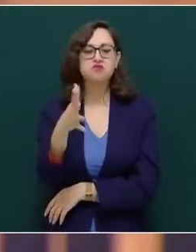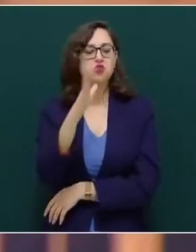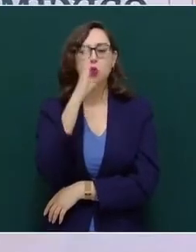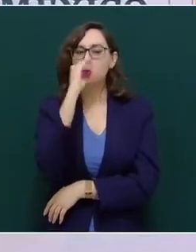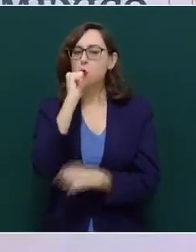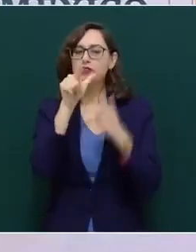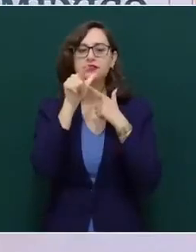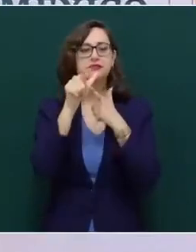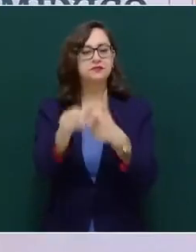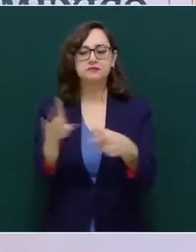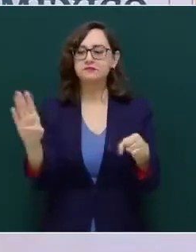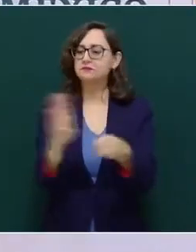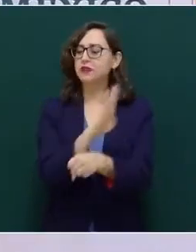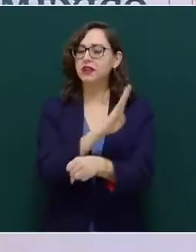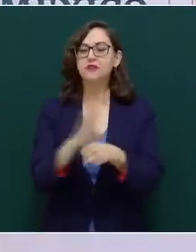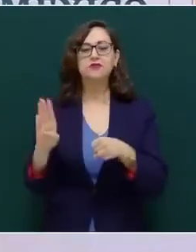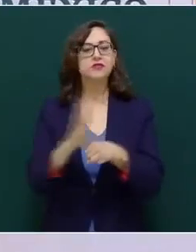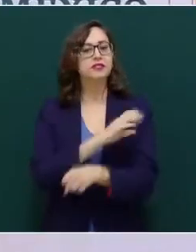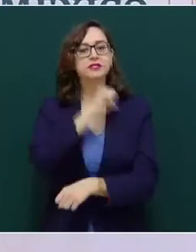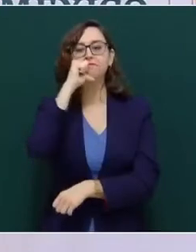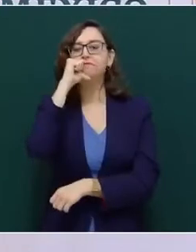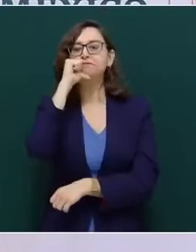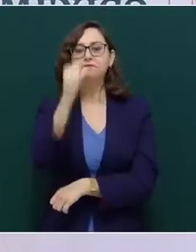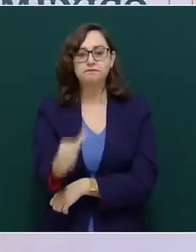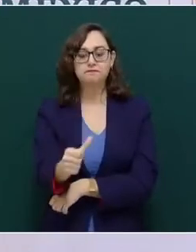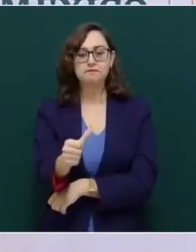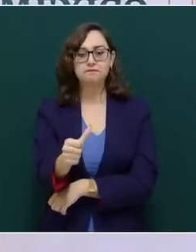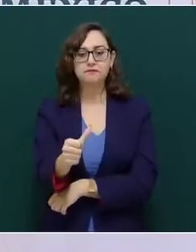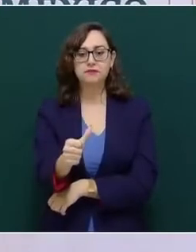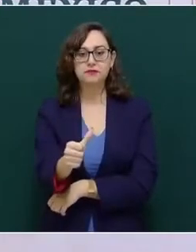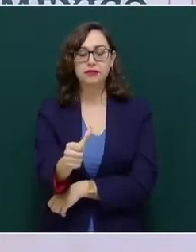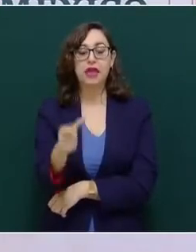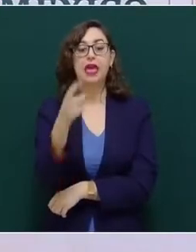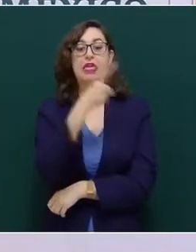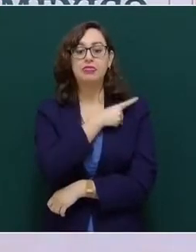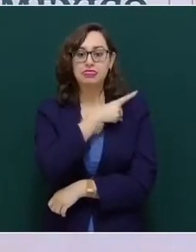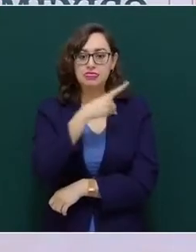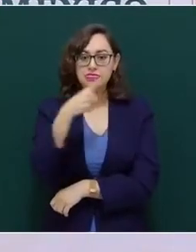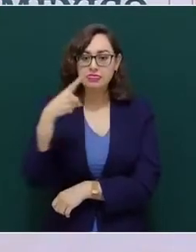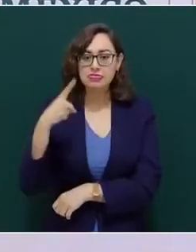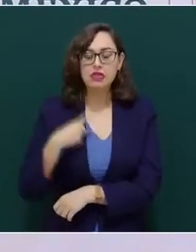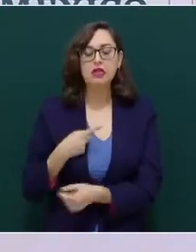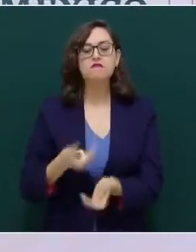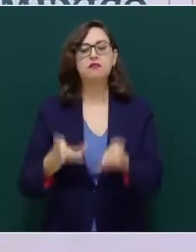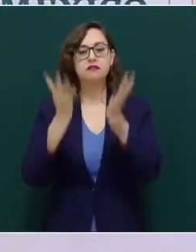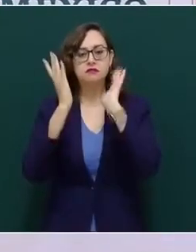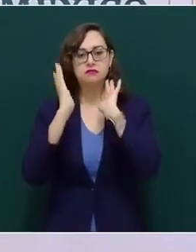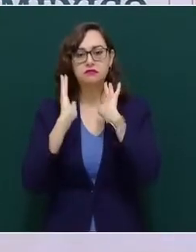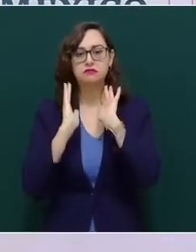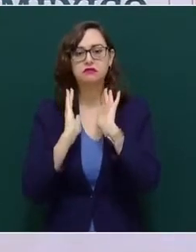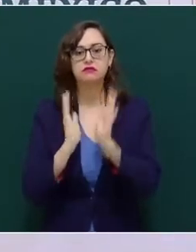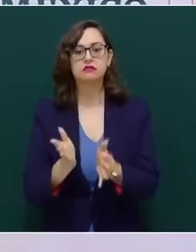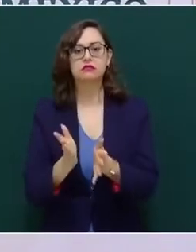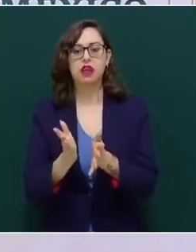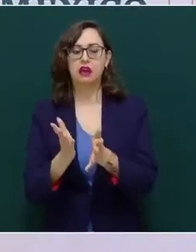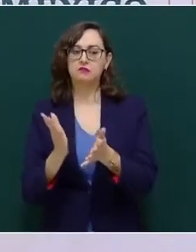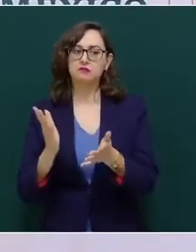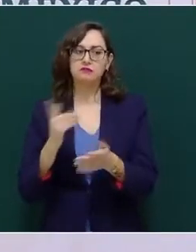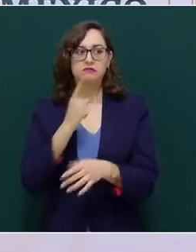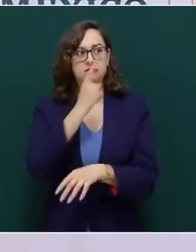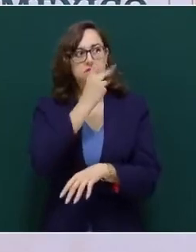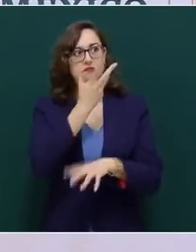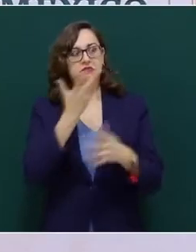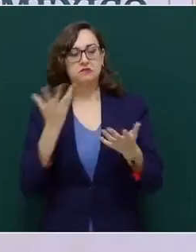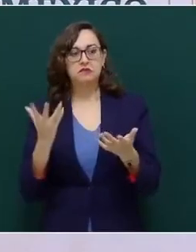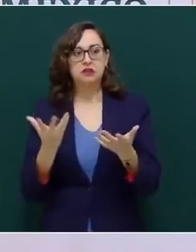nadie. Hay que hacer a un lado la disyuntiva de integrarnos a Estados